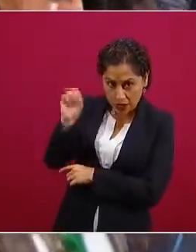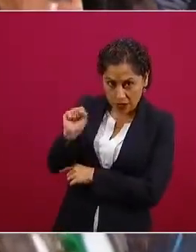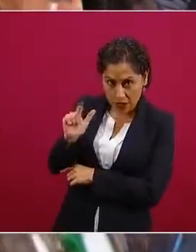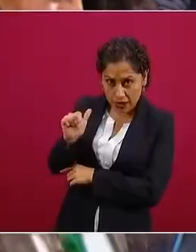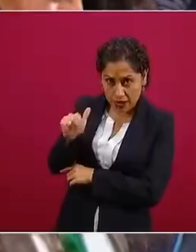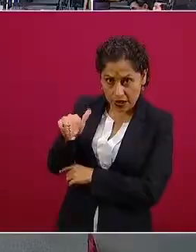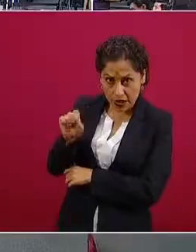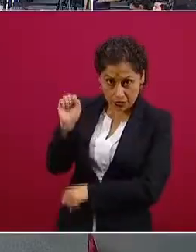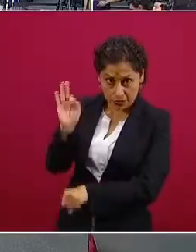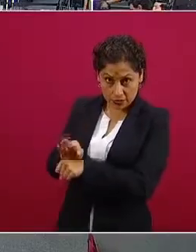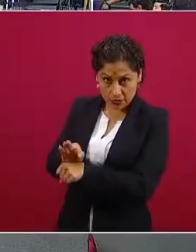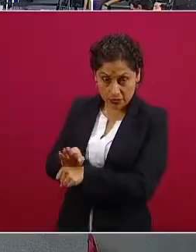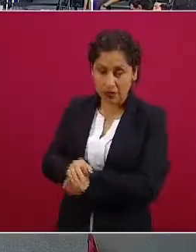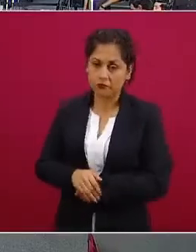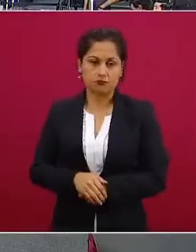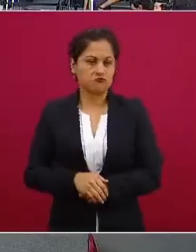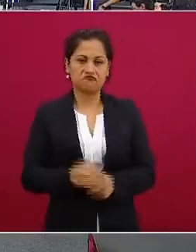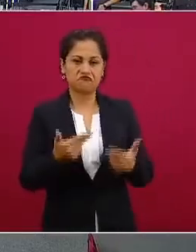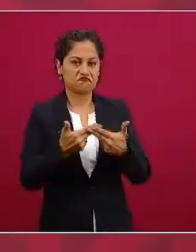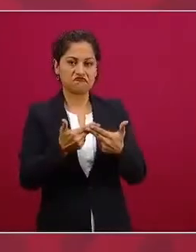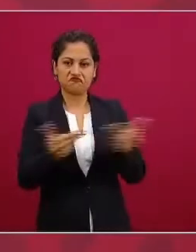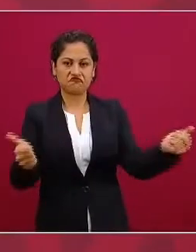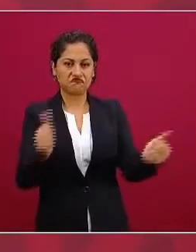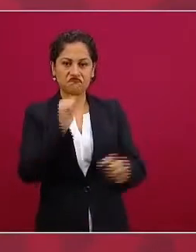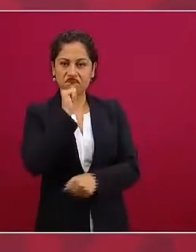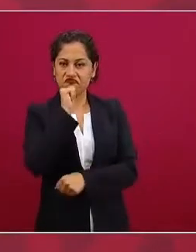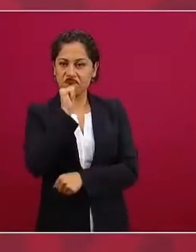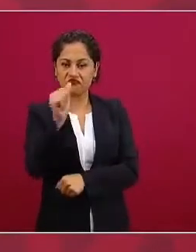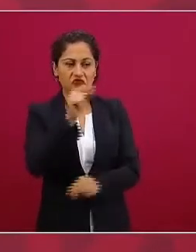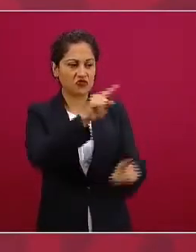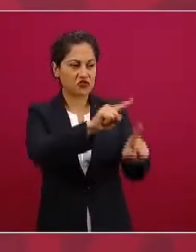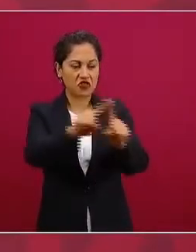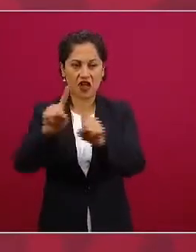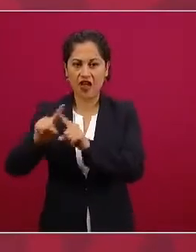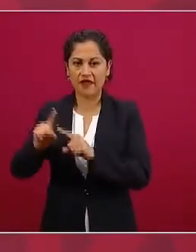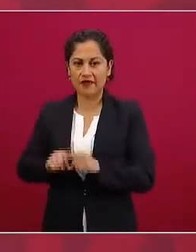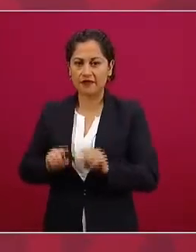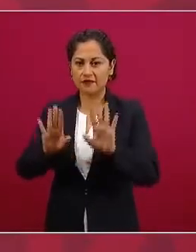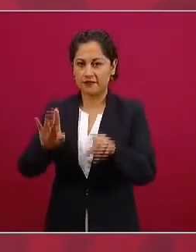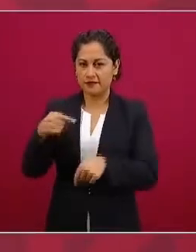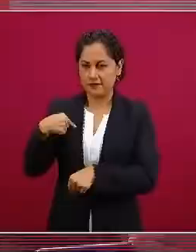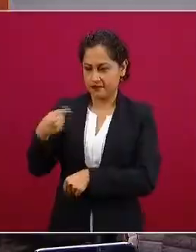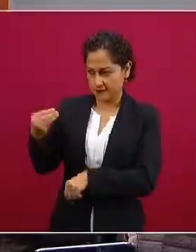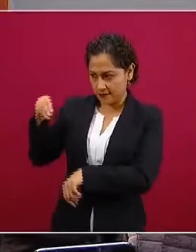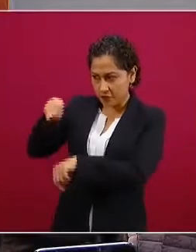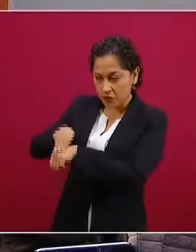lo que pasa que también es como dar a conocer los nombres de los 15